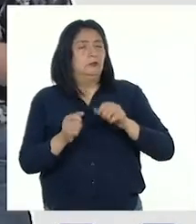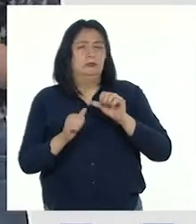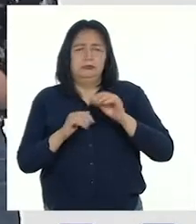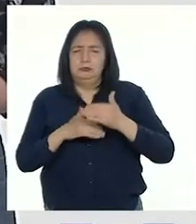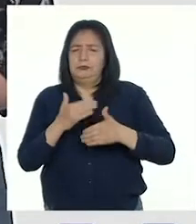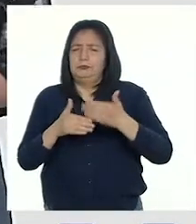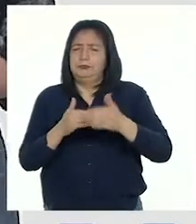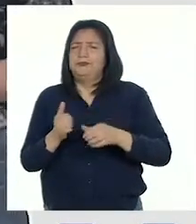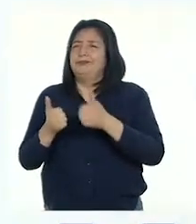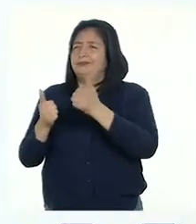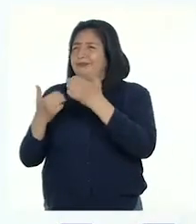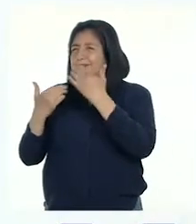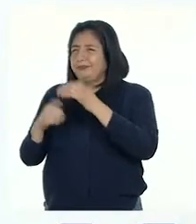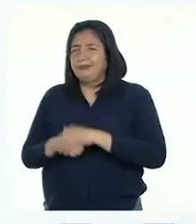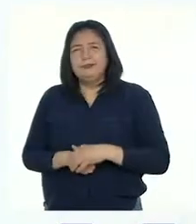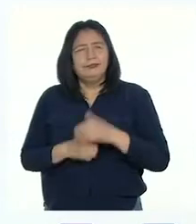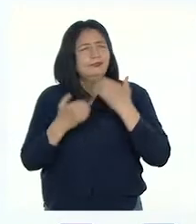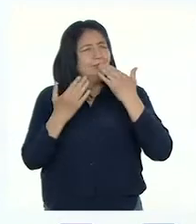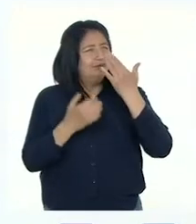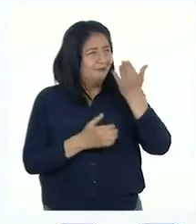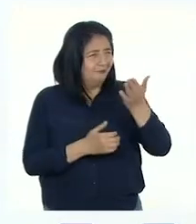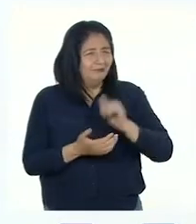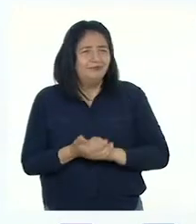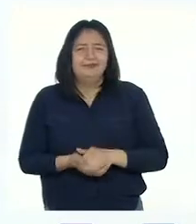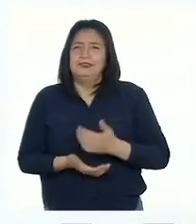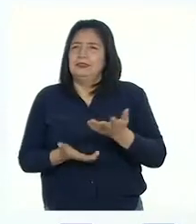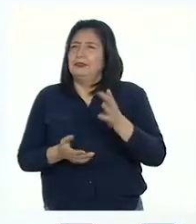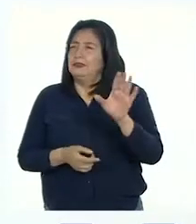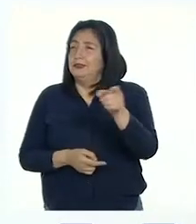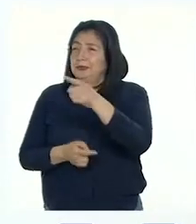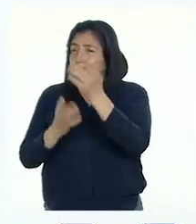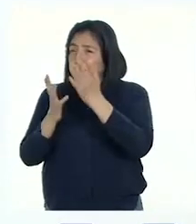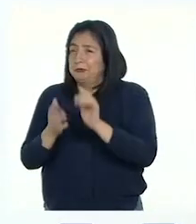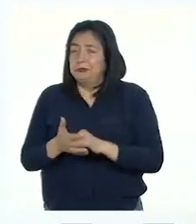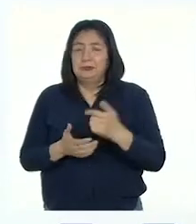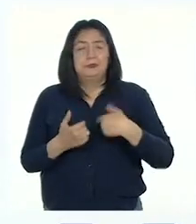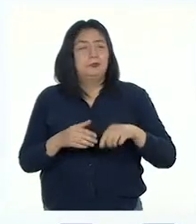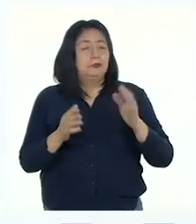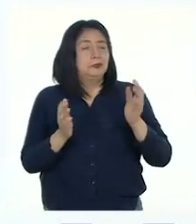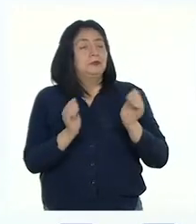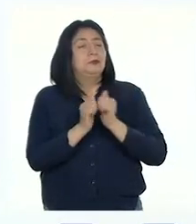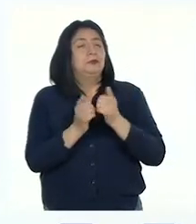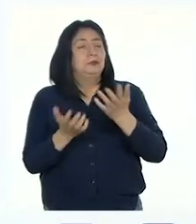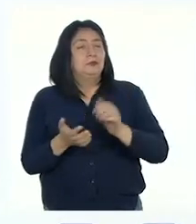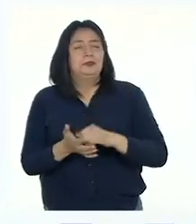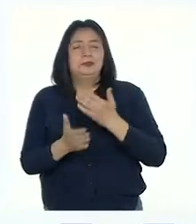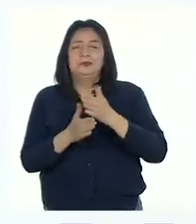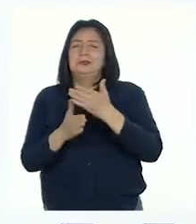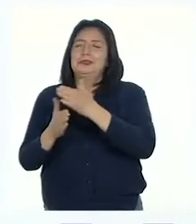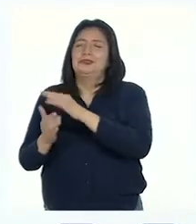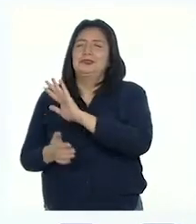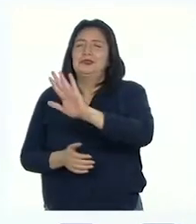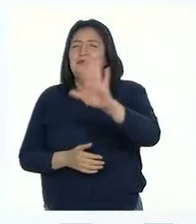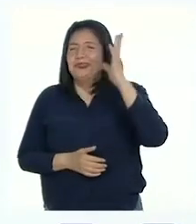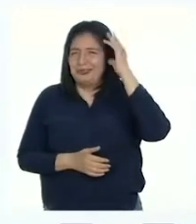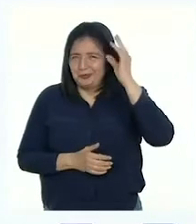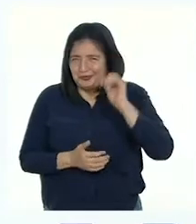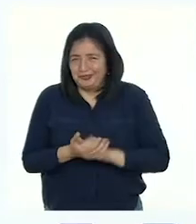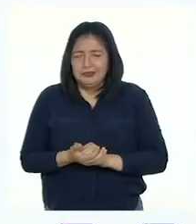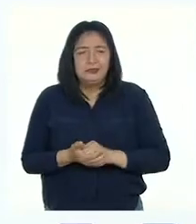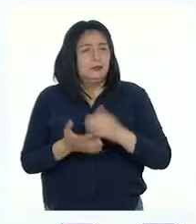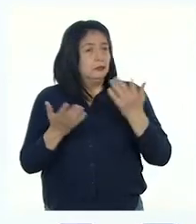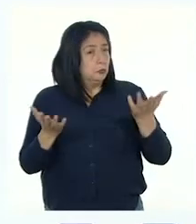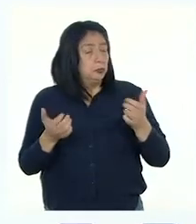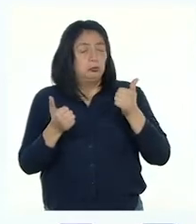Muchas gracias. Gracias a ti, Patti, y a los estudiantes por habernos acompañado y compartido sus experiencias.